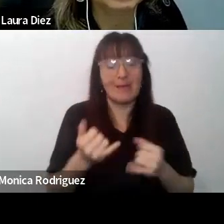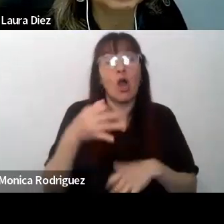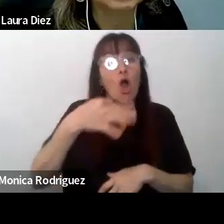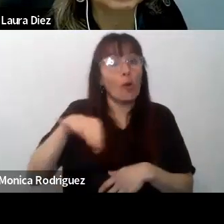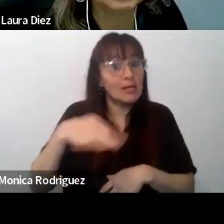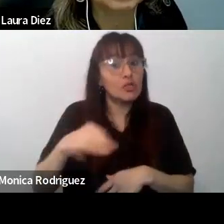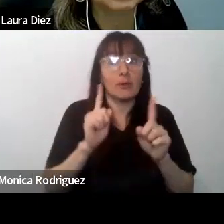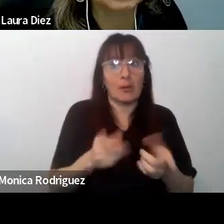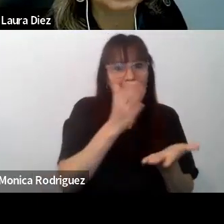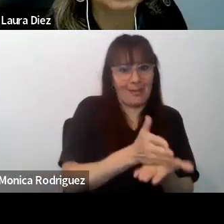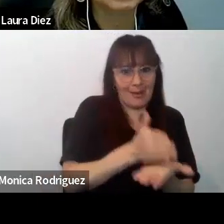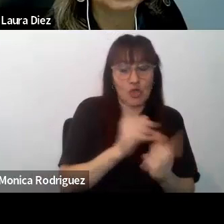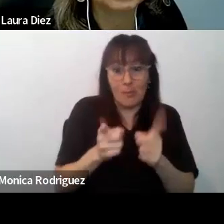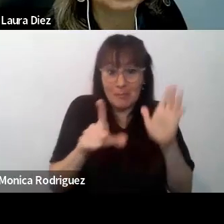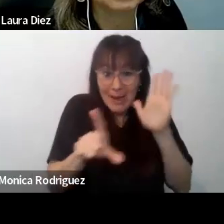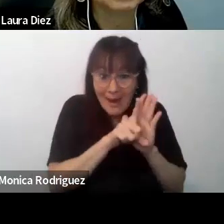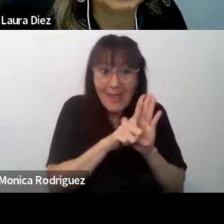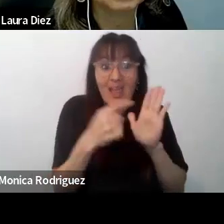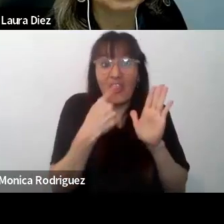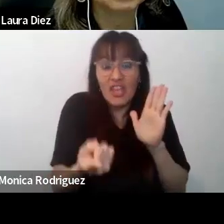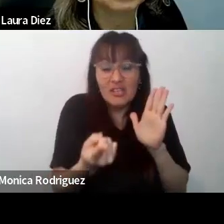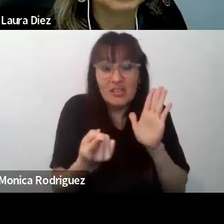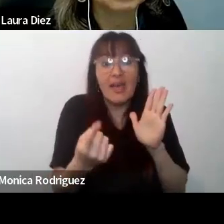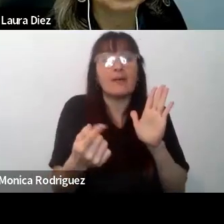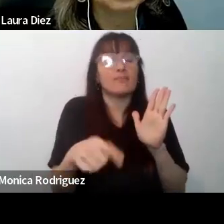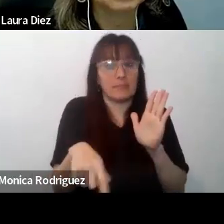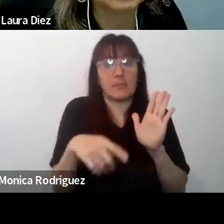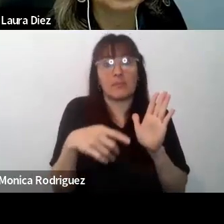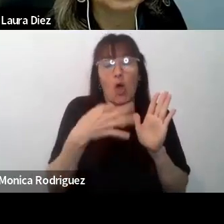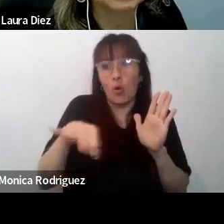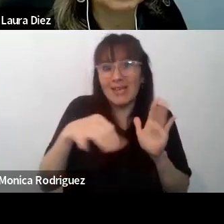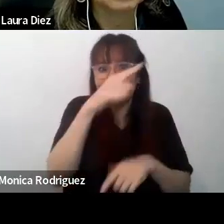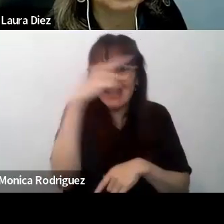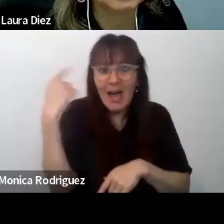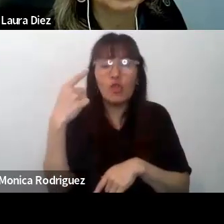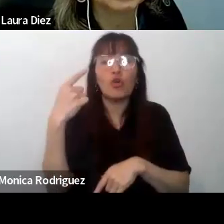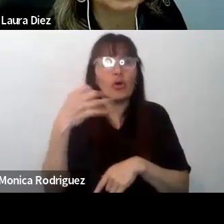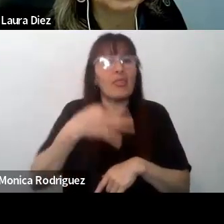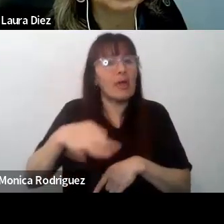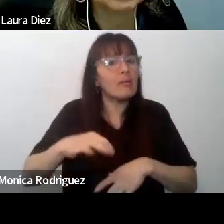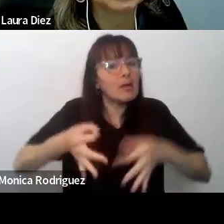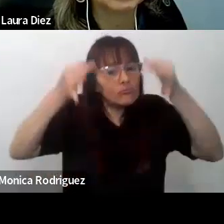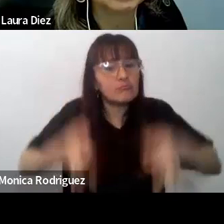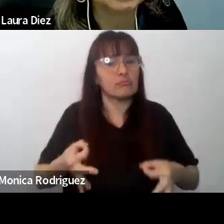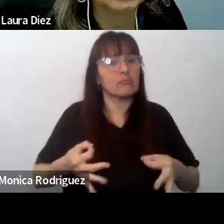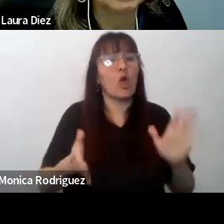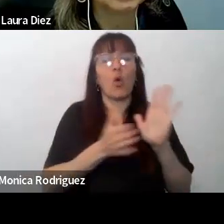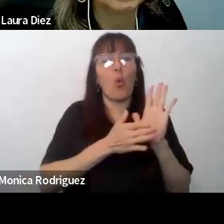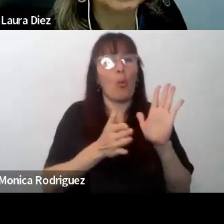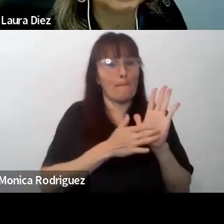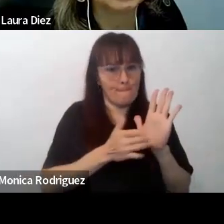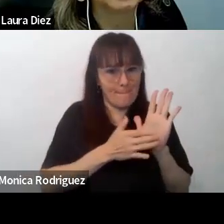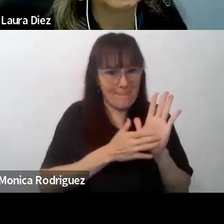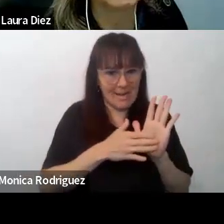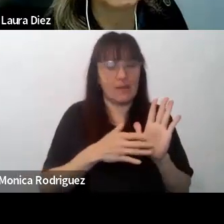un derecho. La misma ley indica, obliga al Estado a garantizar esa formación. En ese marco normativo es que